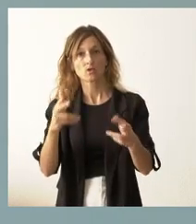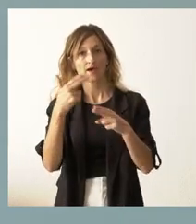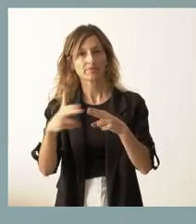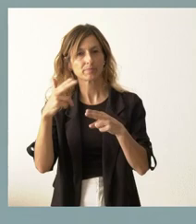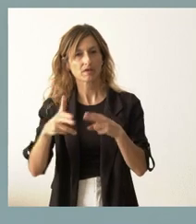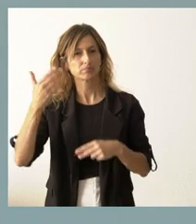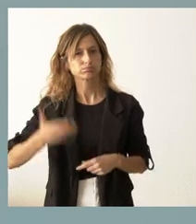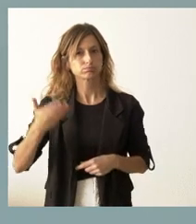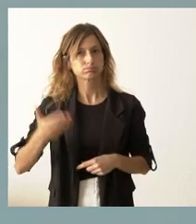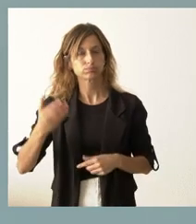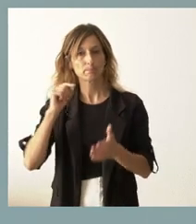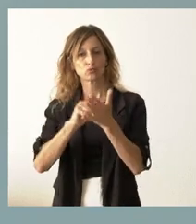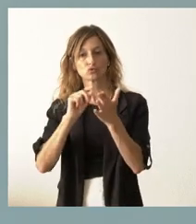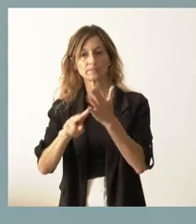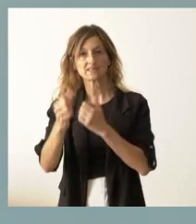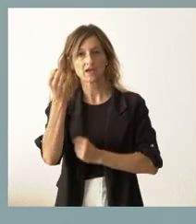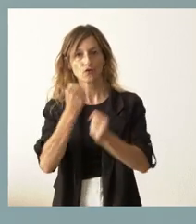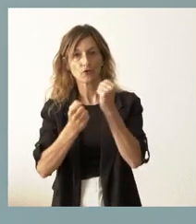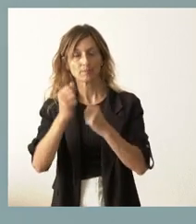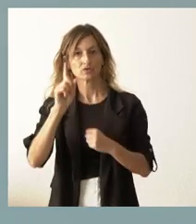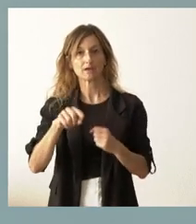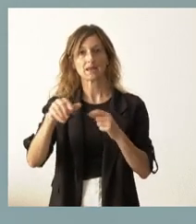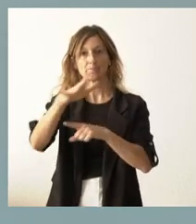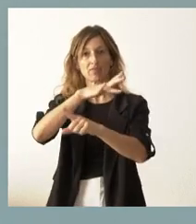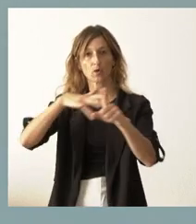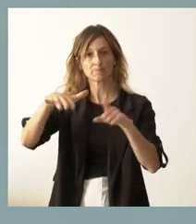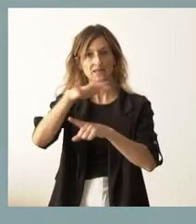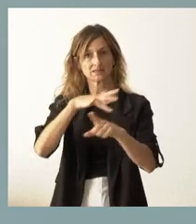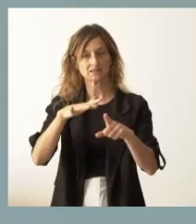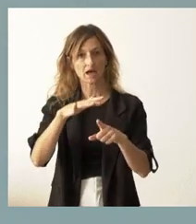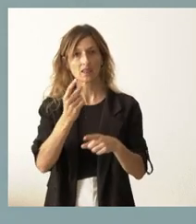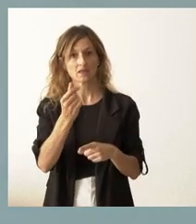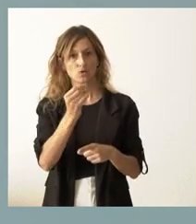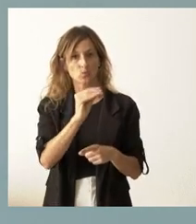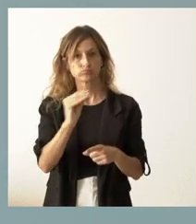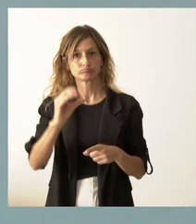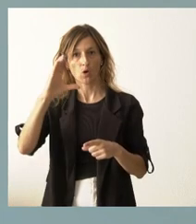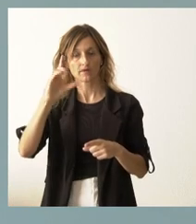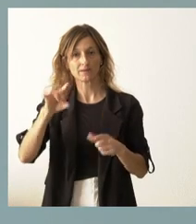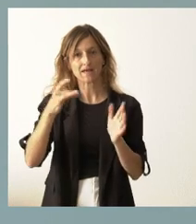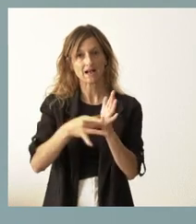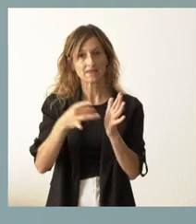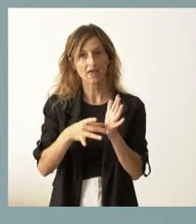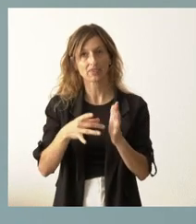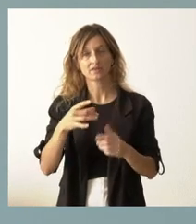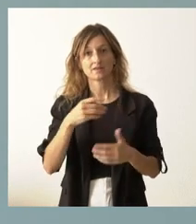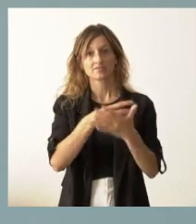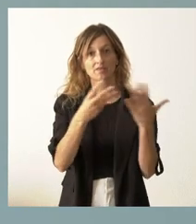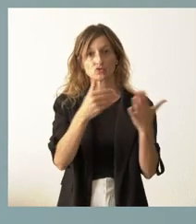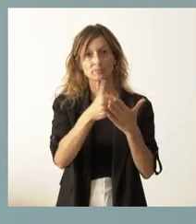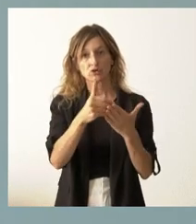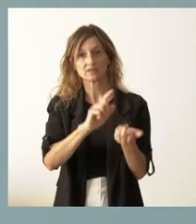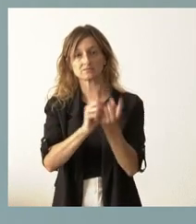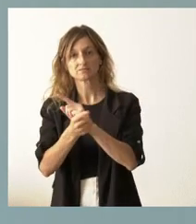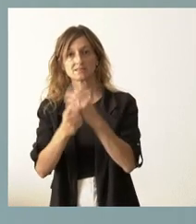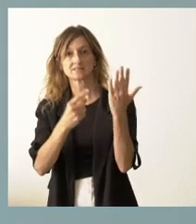importante desde el punto de vista económico, pero también desde el punto de vista medioambiental, con un salto muy cualitativo, pero también cuantitativo en el importe de 18 millones a